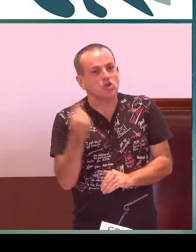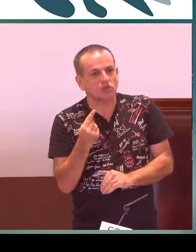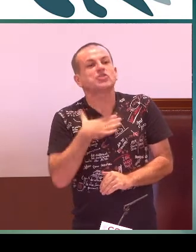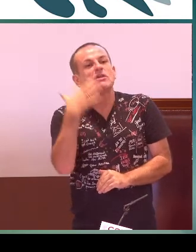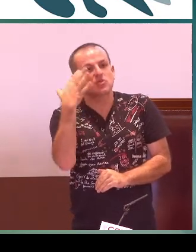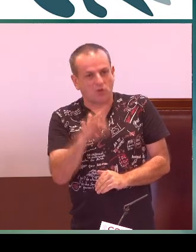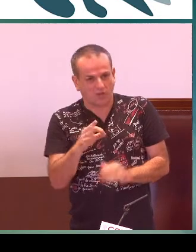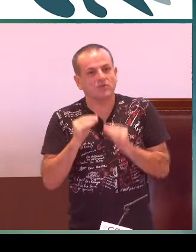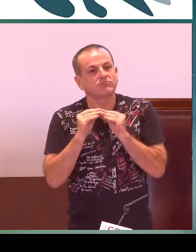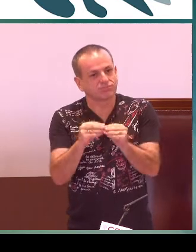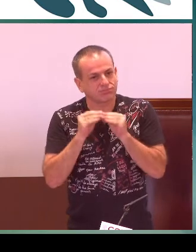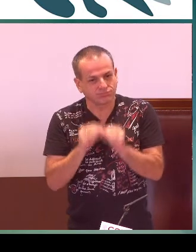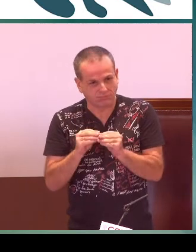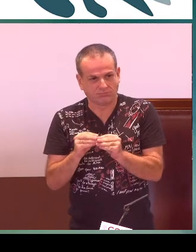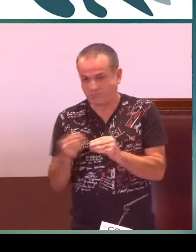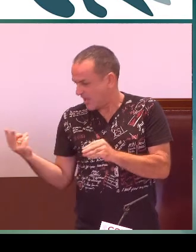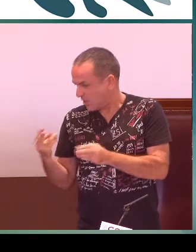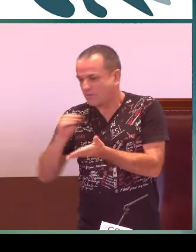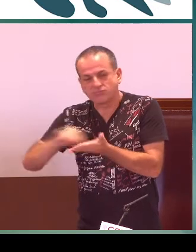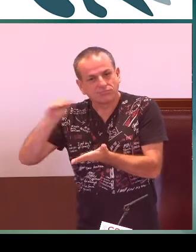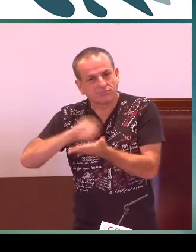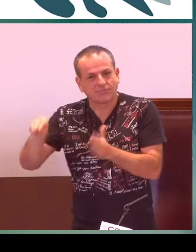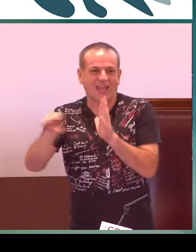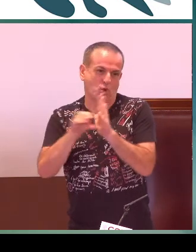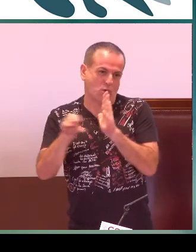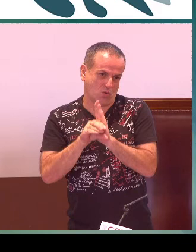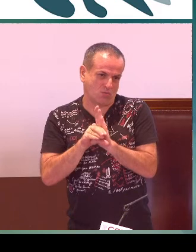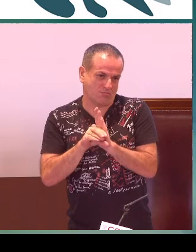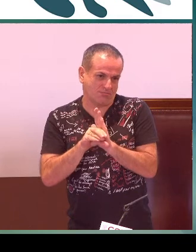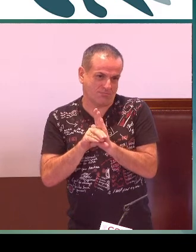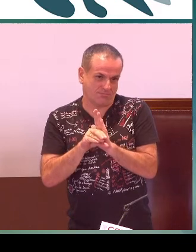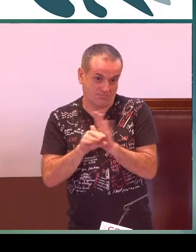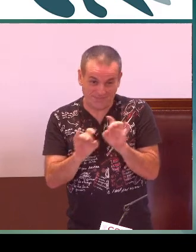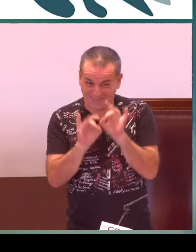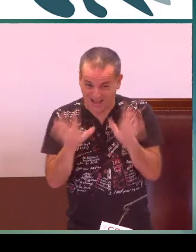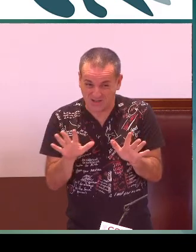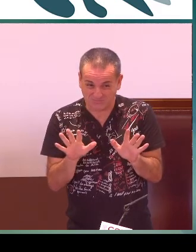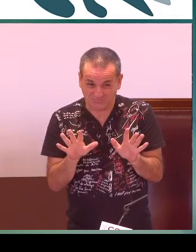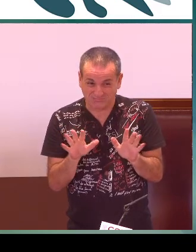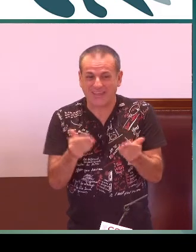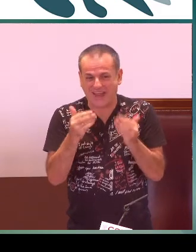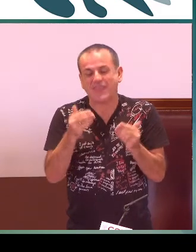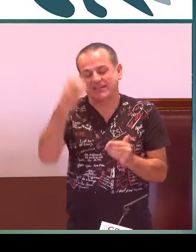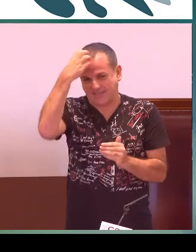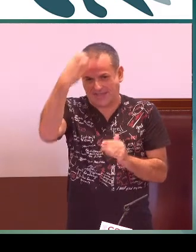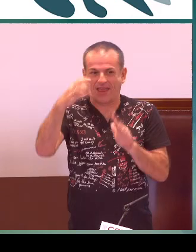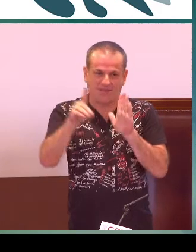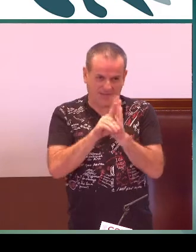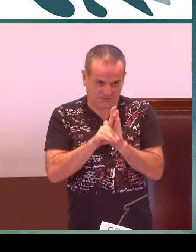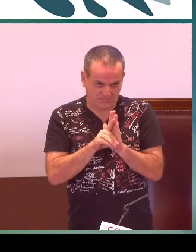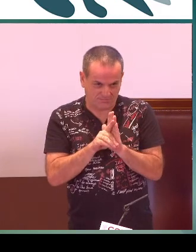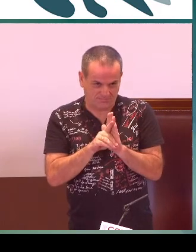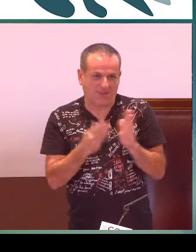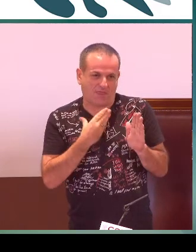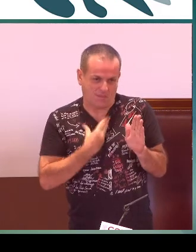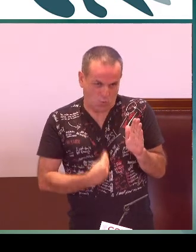nosotros tenemos la posibilidad de elaborar el currículum. No sé si ha quedado claro.